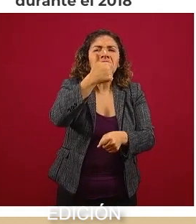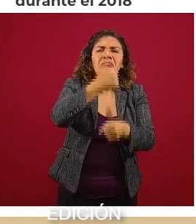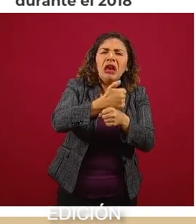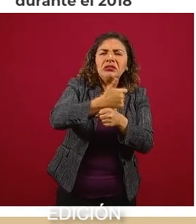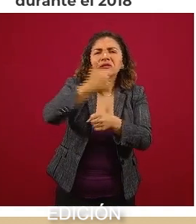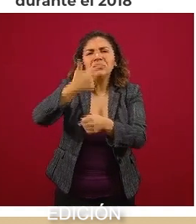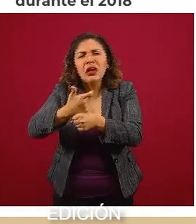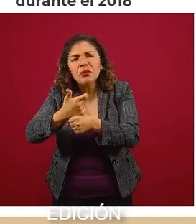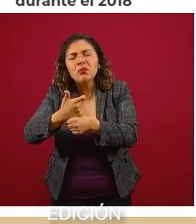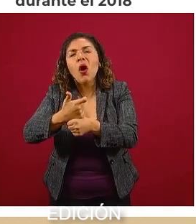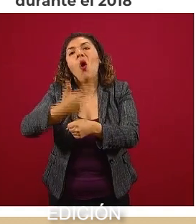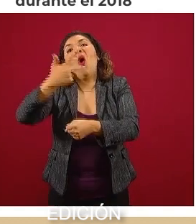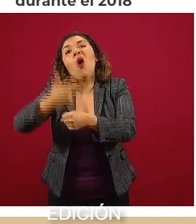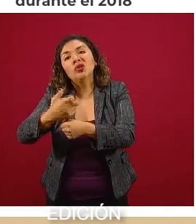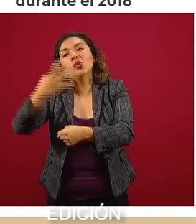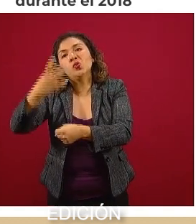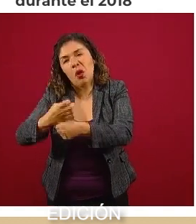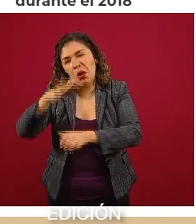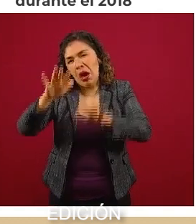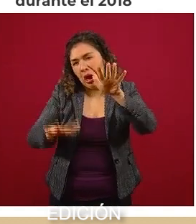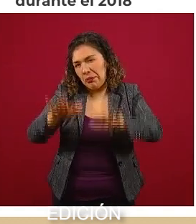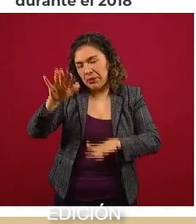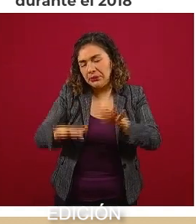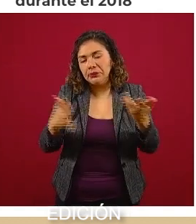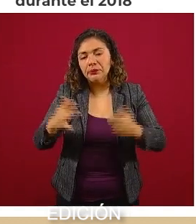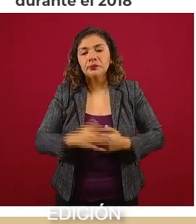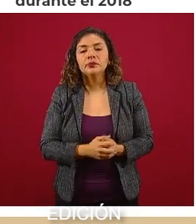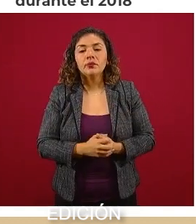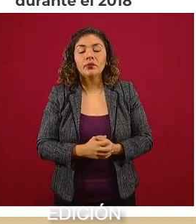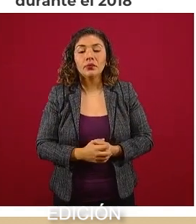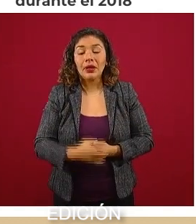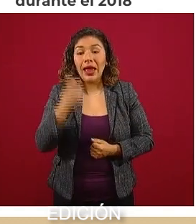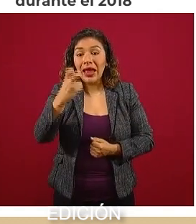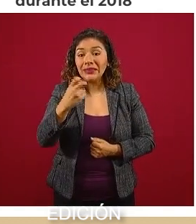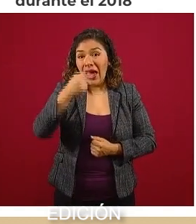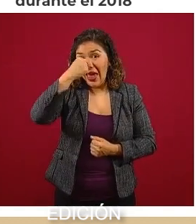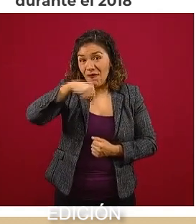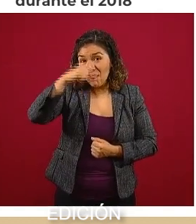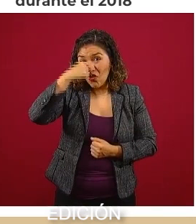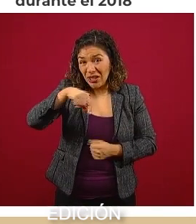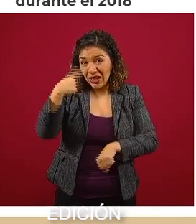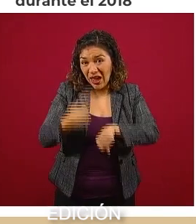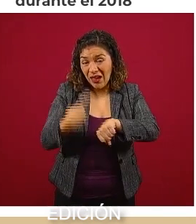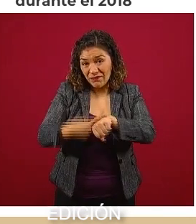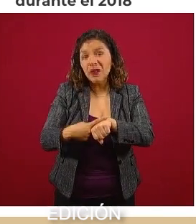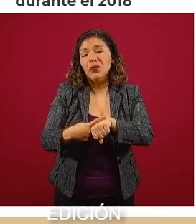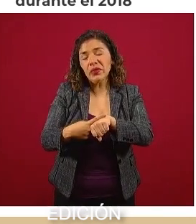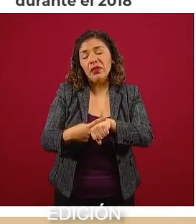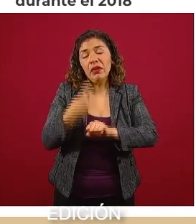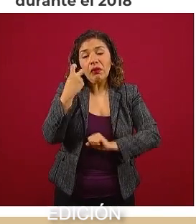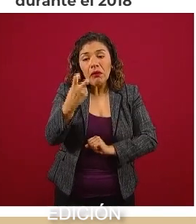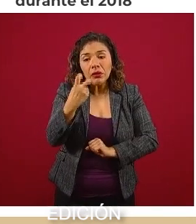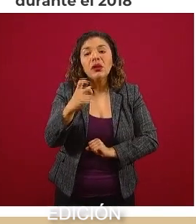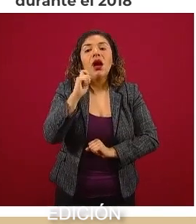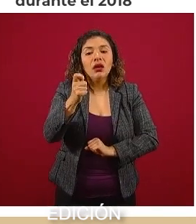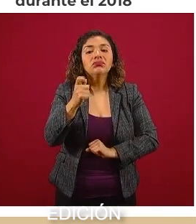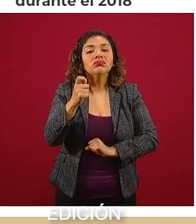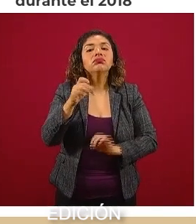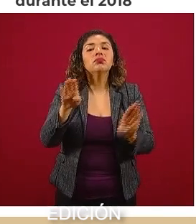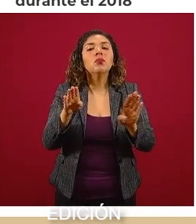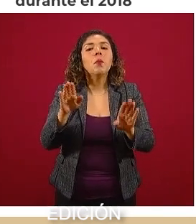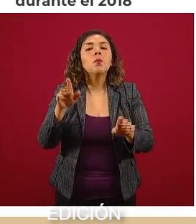a veces la octava o la novena. Es de destacar también que esa influenza y neumonía en parte es la mortalidad